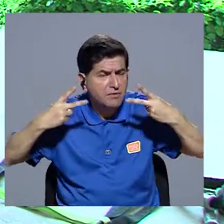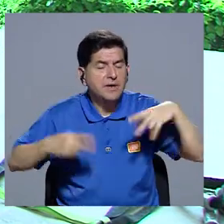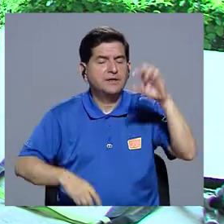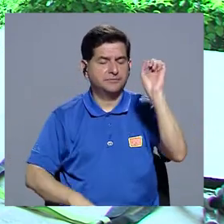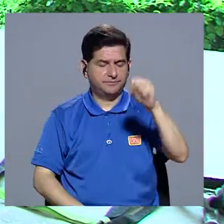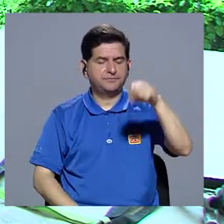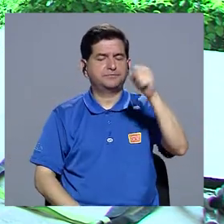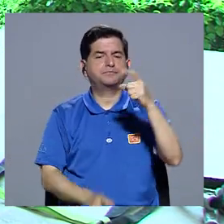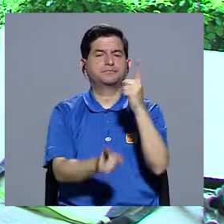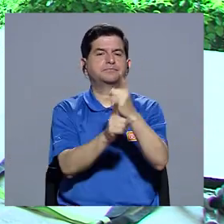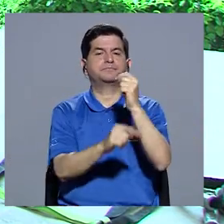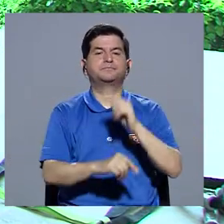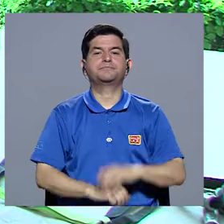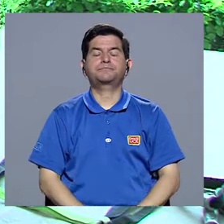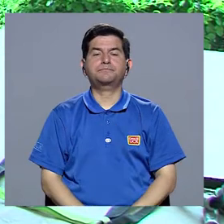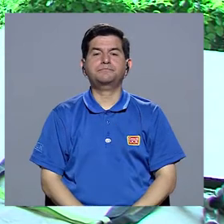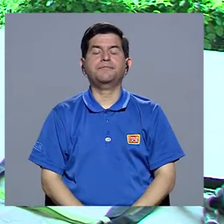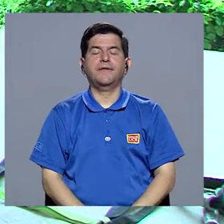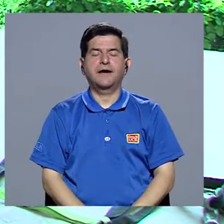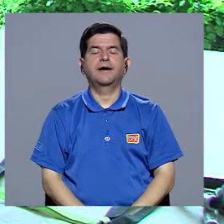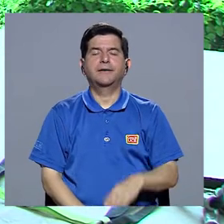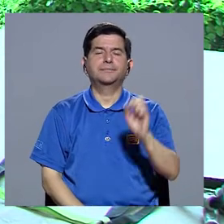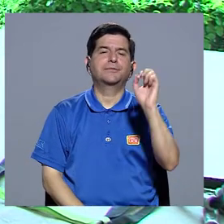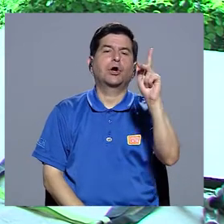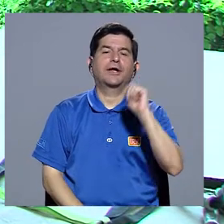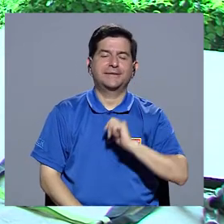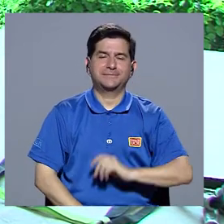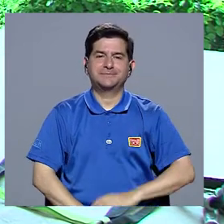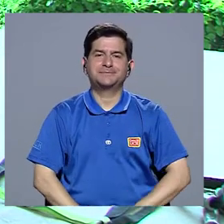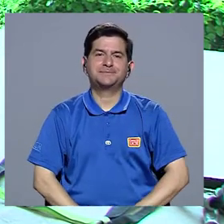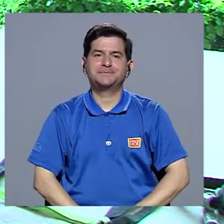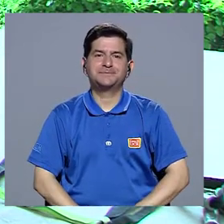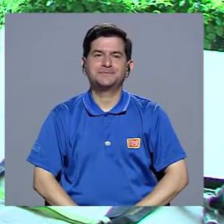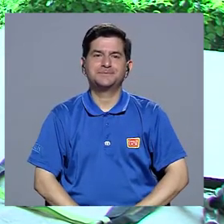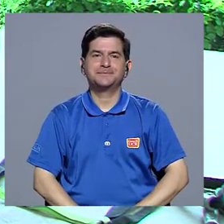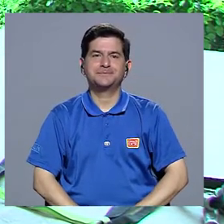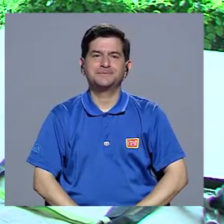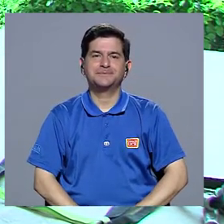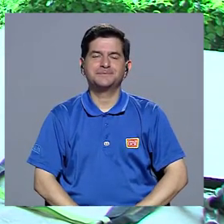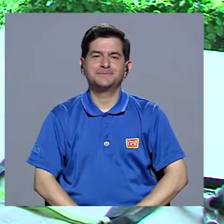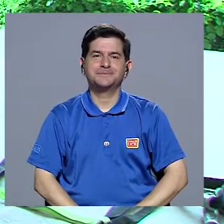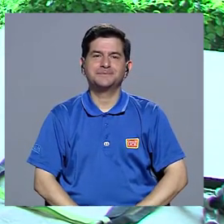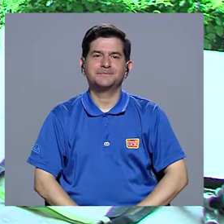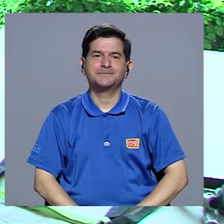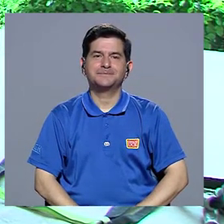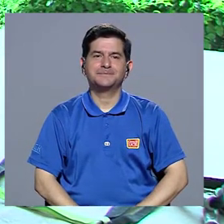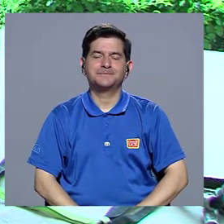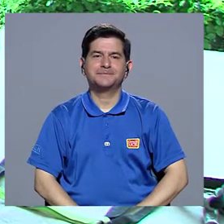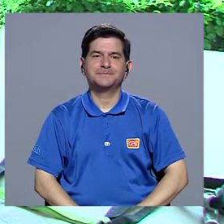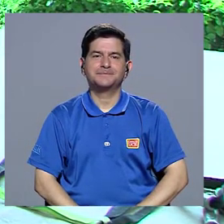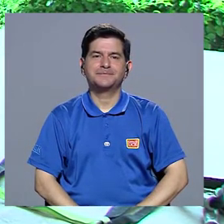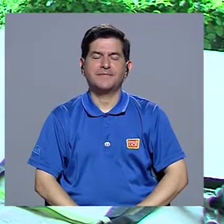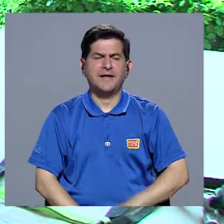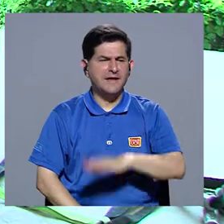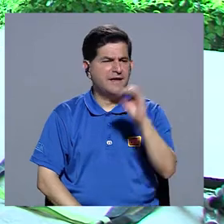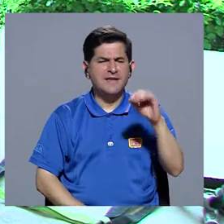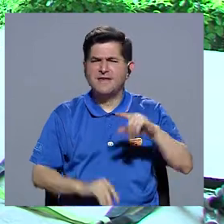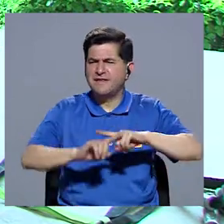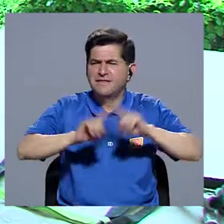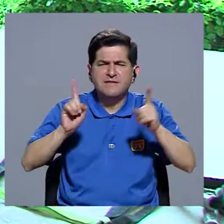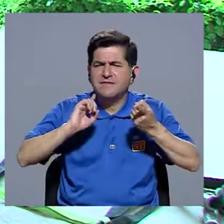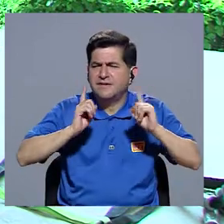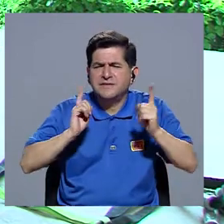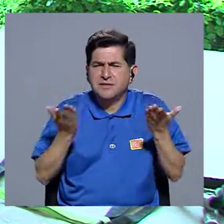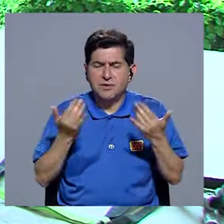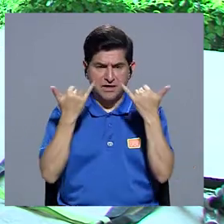Digamos que hemos... Correcto. Ok, ok, ok. Y entonces, ¿cuáles son las diferencias? Ya